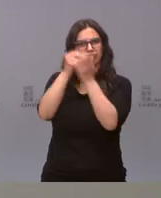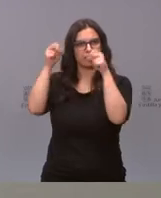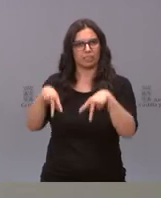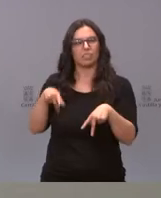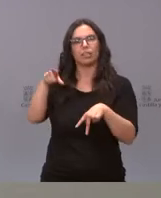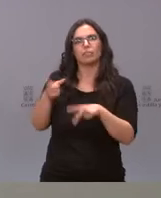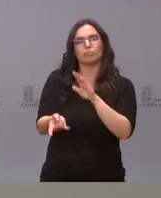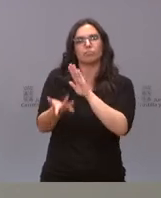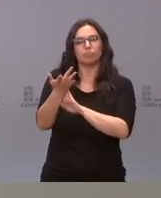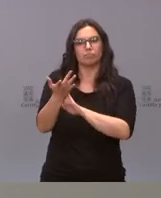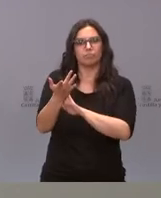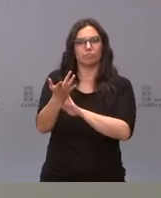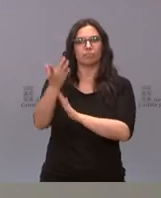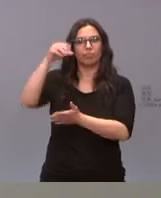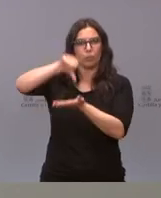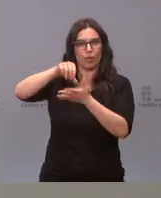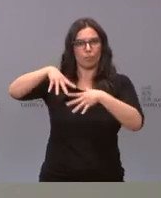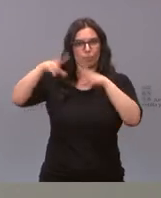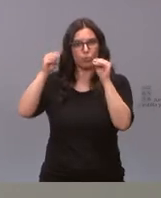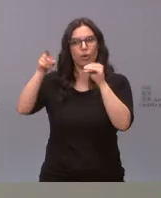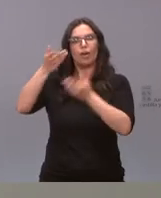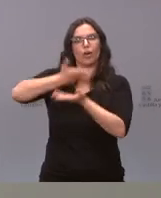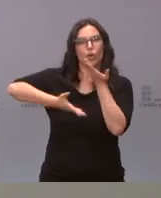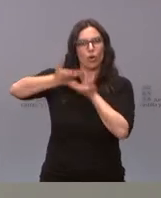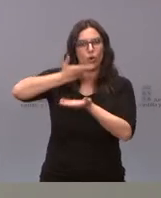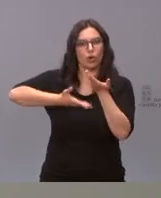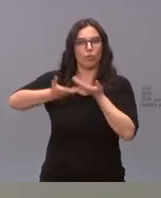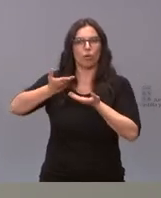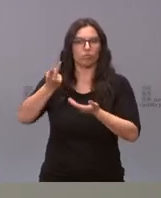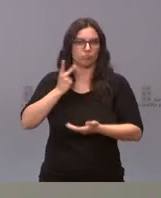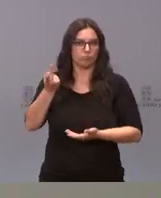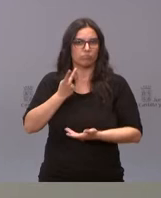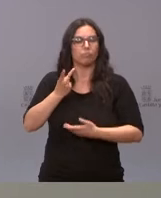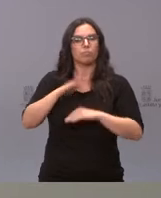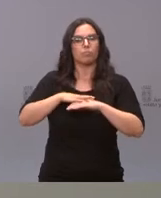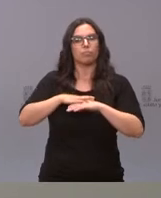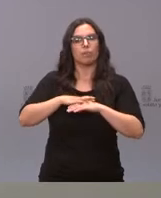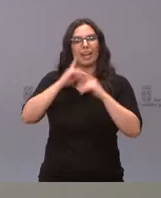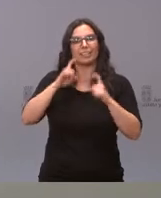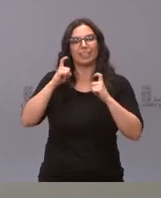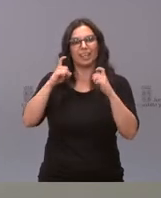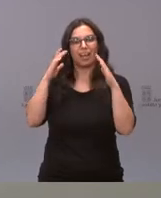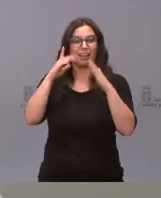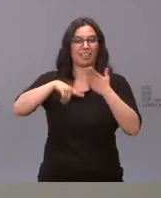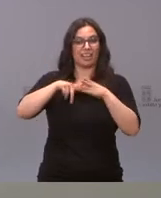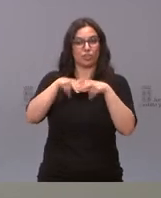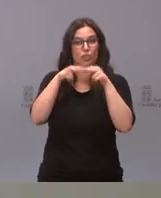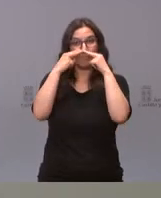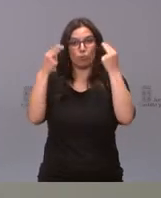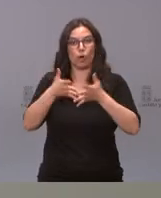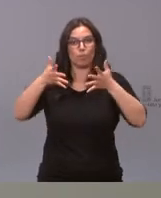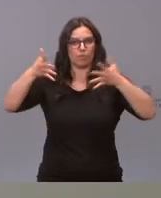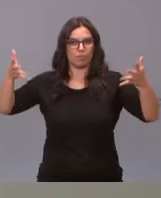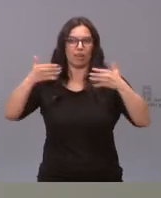implantada en Burgos y que, bueno, pues colabora y colaboramos en el incremento del parque público de alquiler social con esta